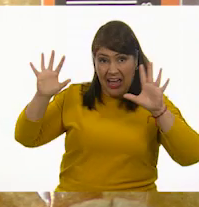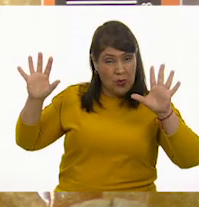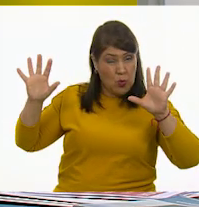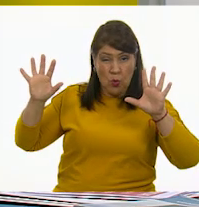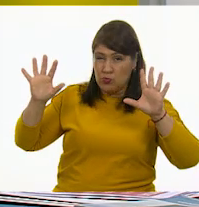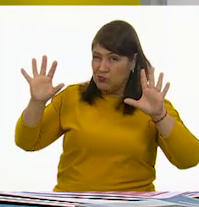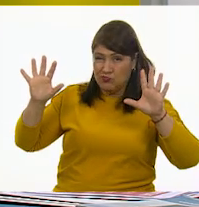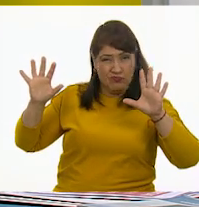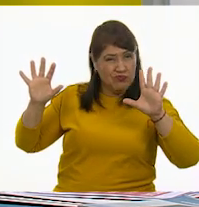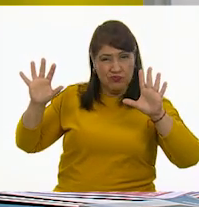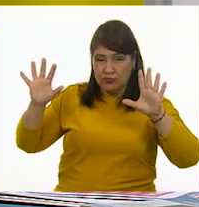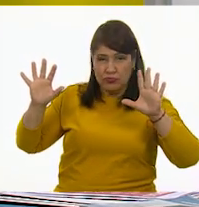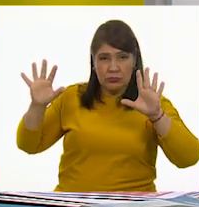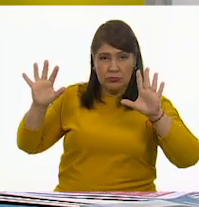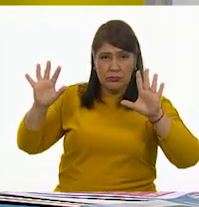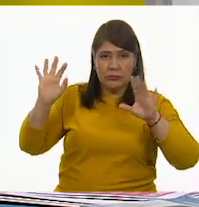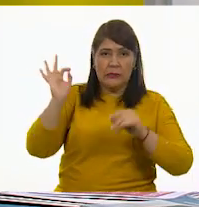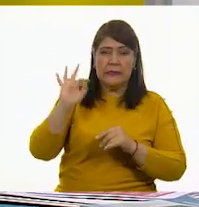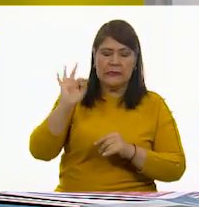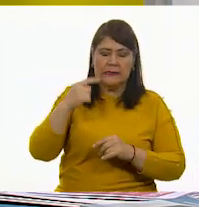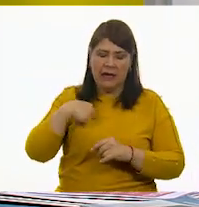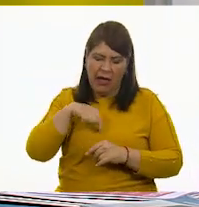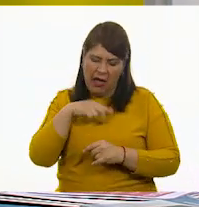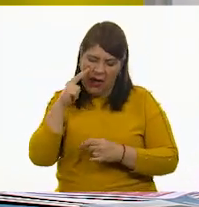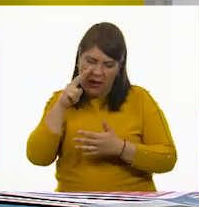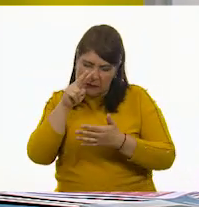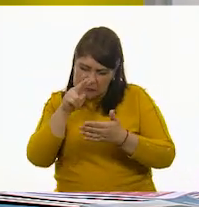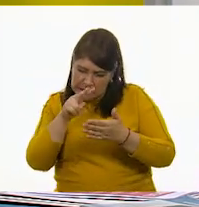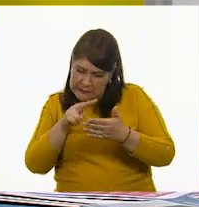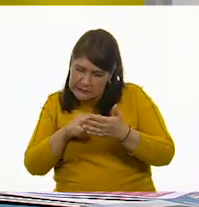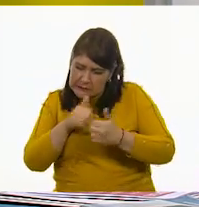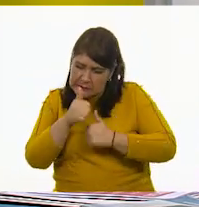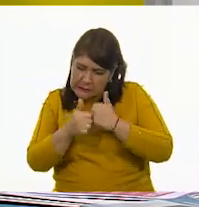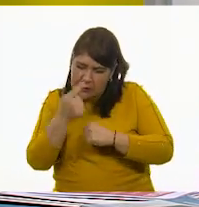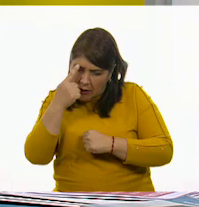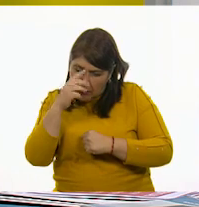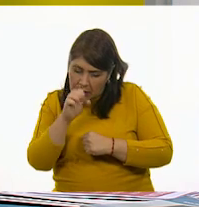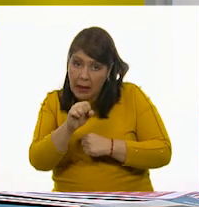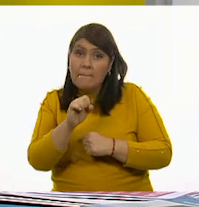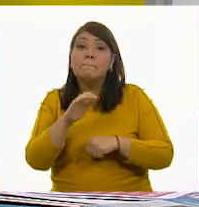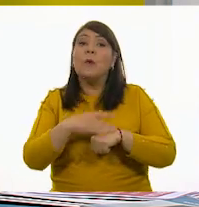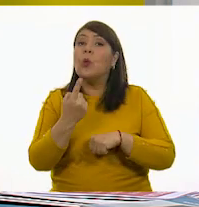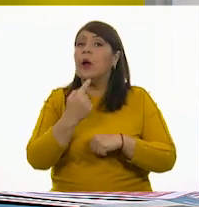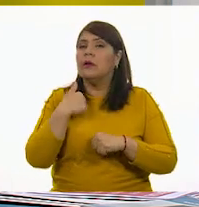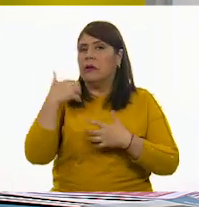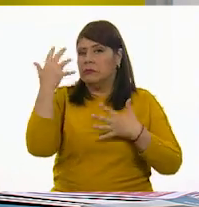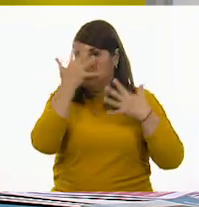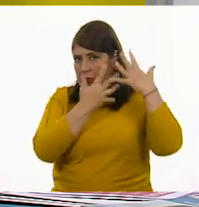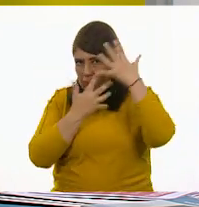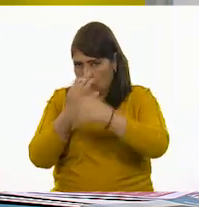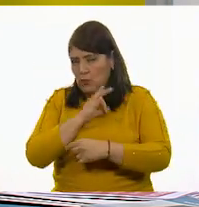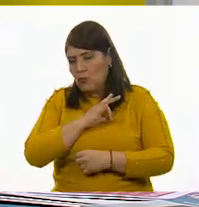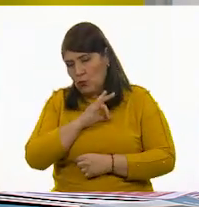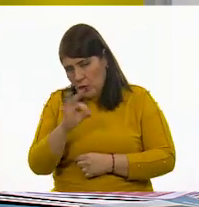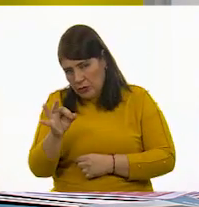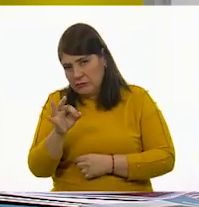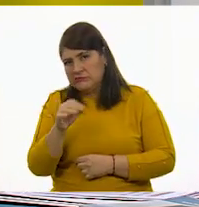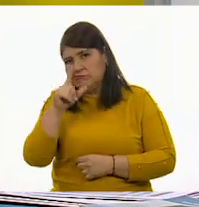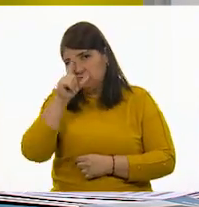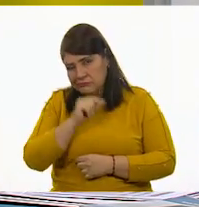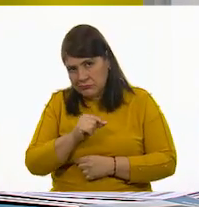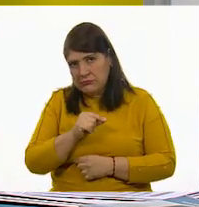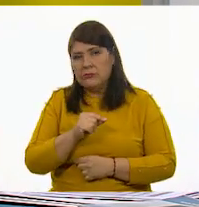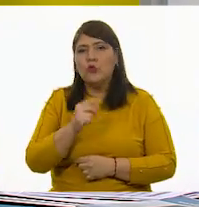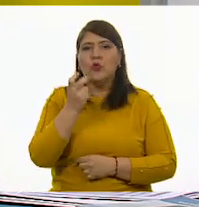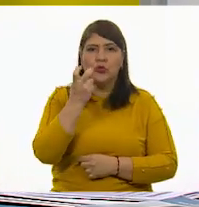tenemos que descifrar, porque de pronto nos podemos confundir. Y por esa razón, me gustaría